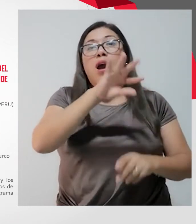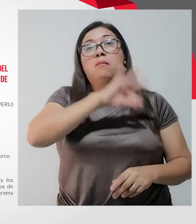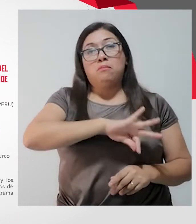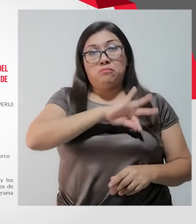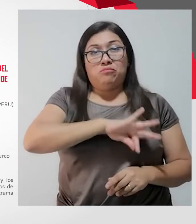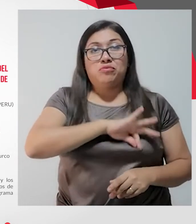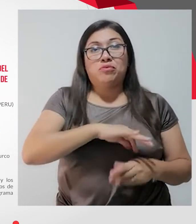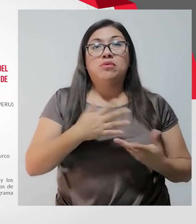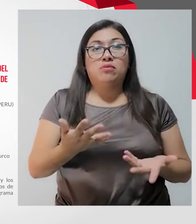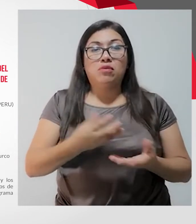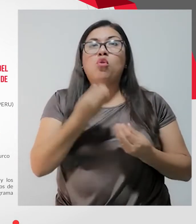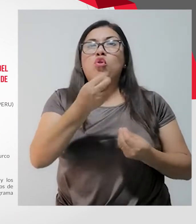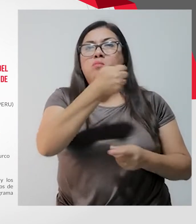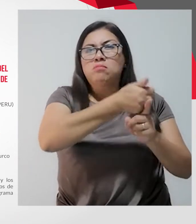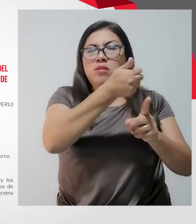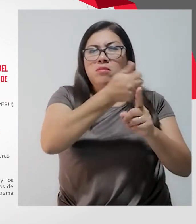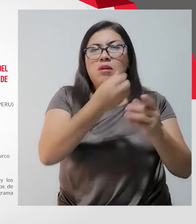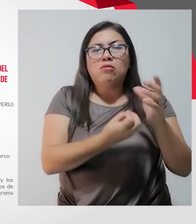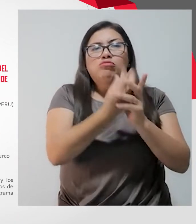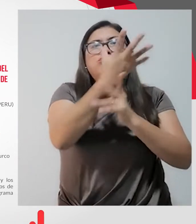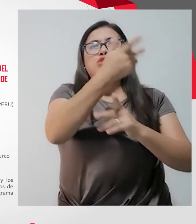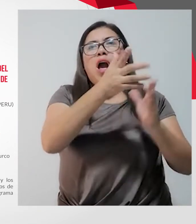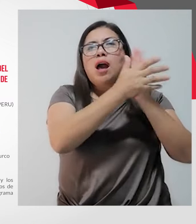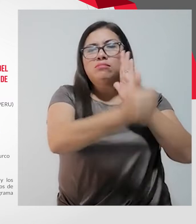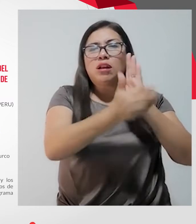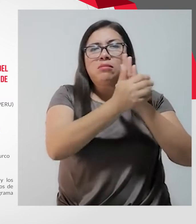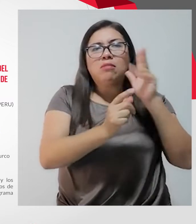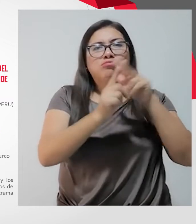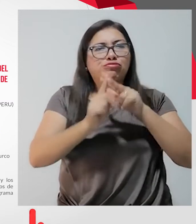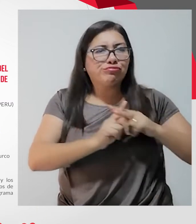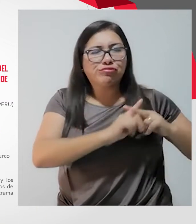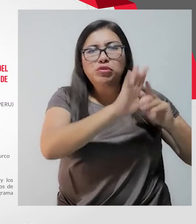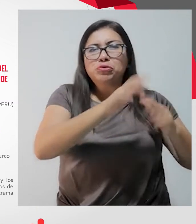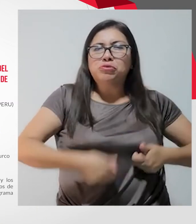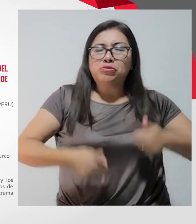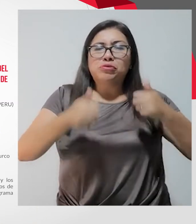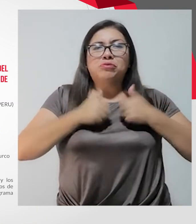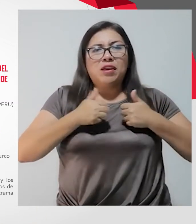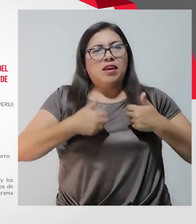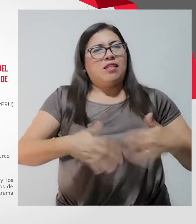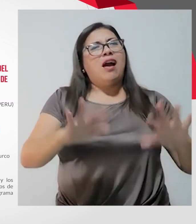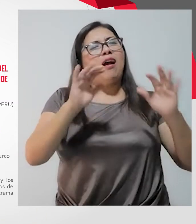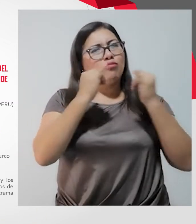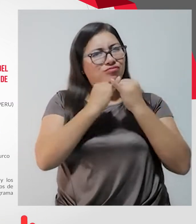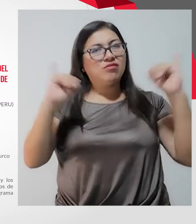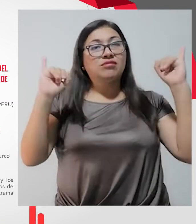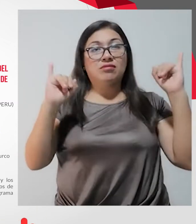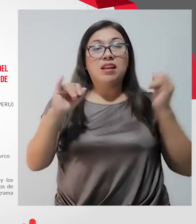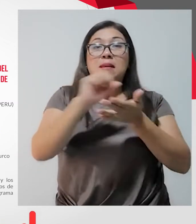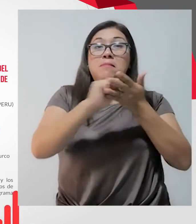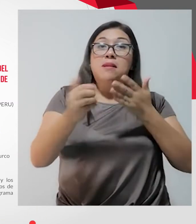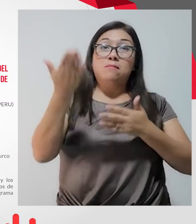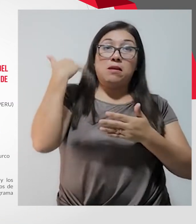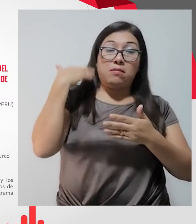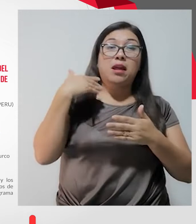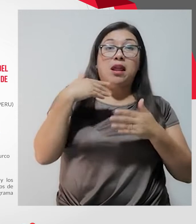le des la oportunidad para que ellos desarrollen mucho más capacidades, ¿no? Y puedan vivir de una manera independiente. El mes pasado